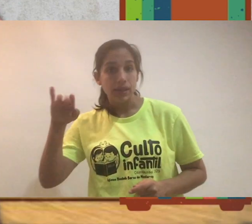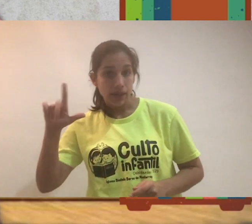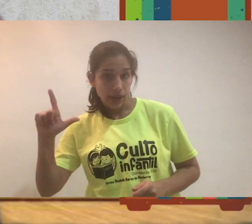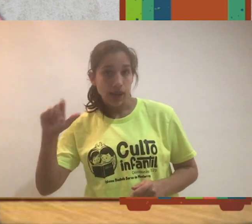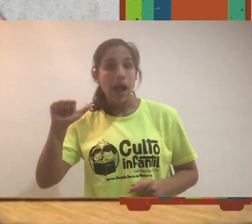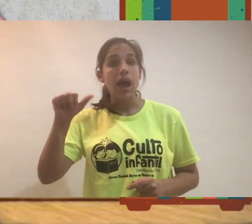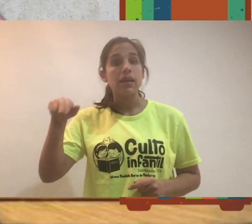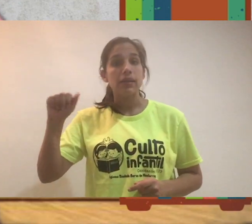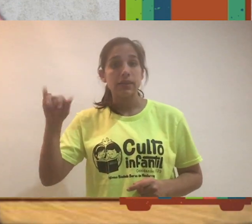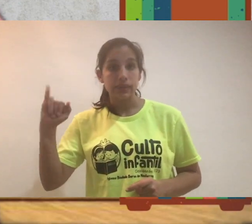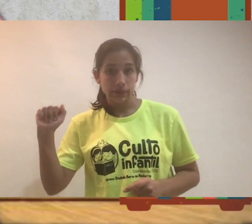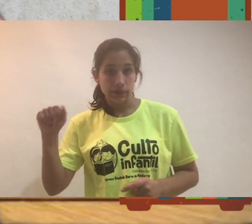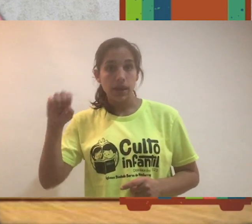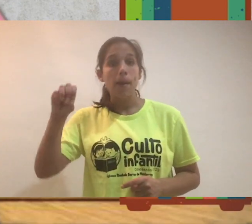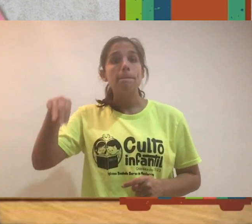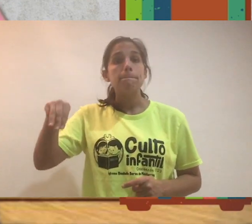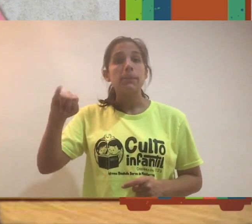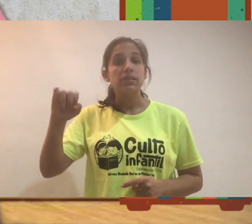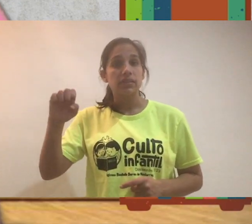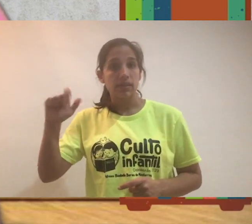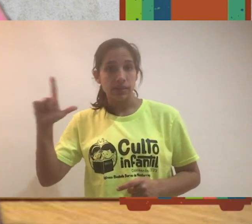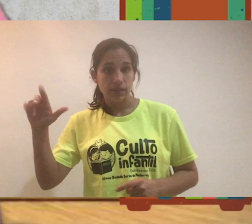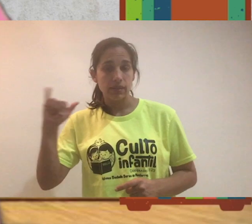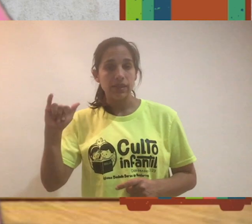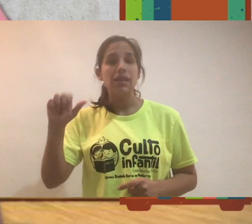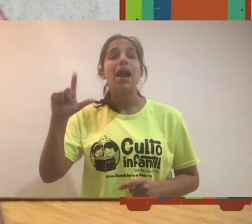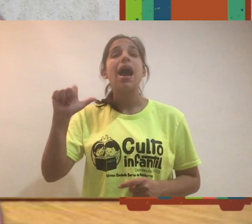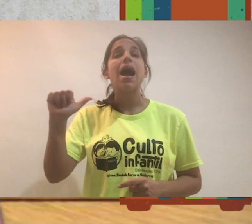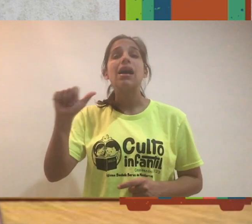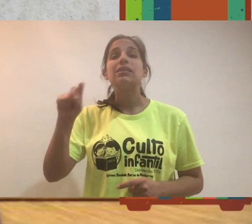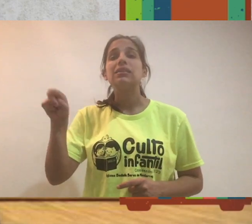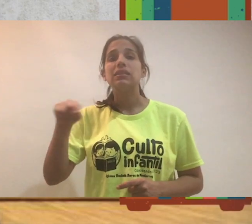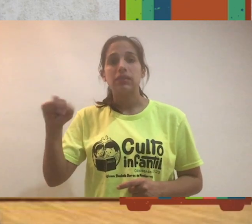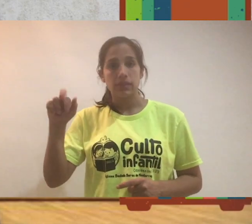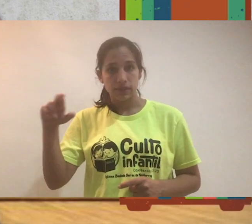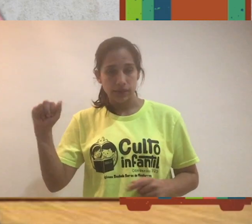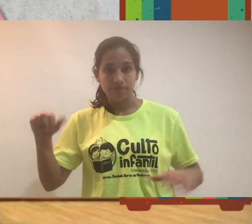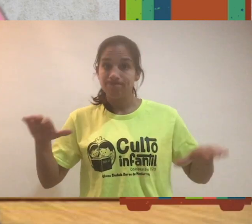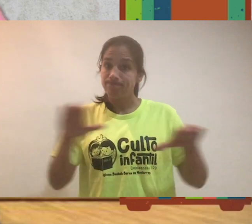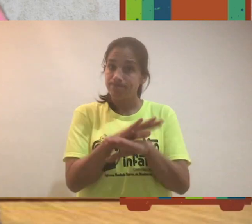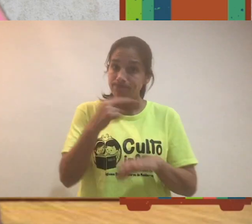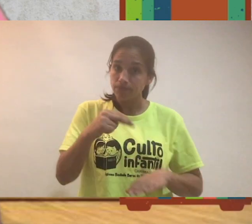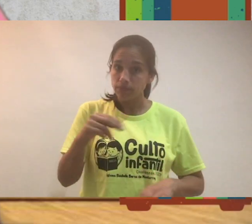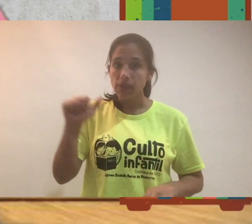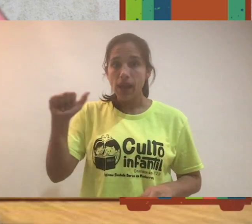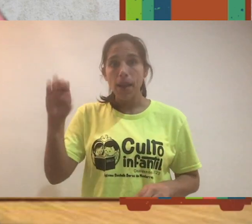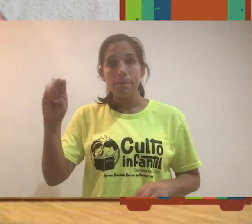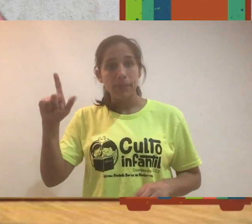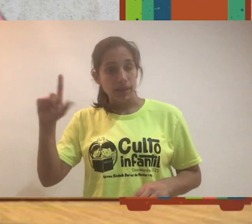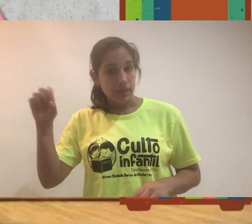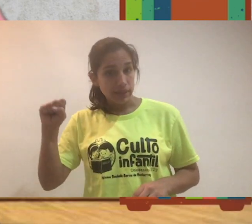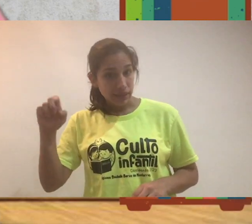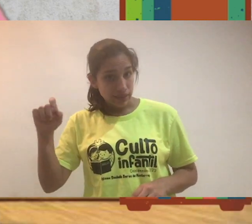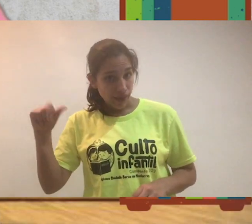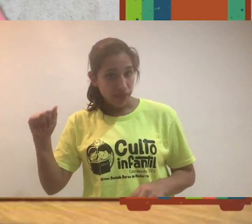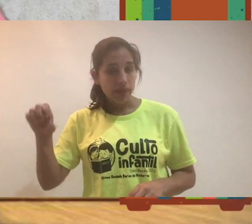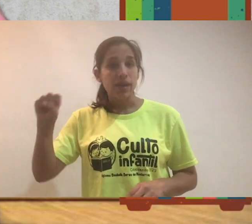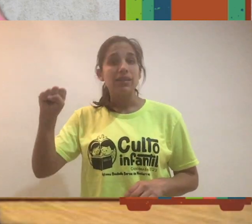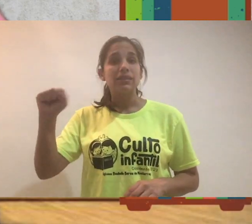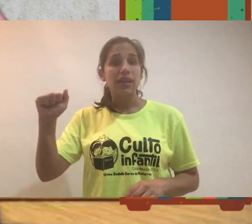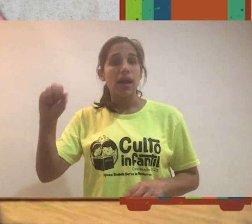Ananías, Misael y Azarías, los cuales les cambiaron el nombre, Abelsasar,